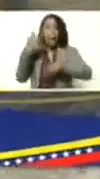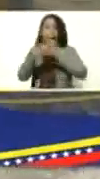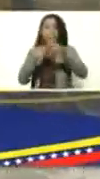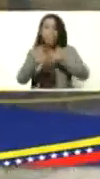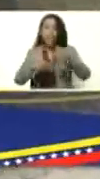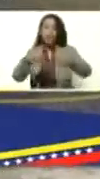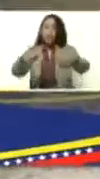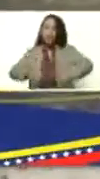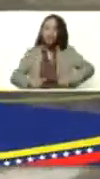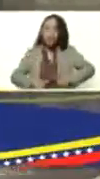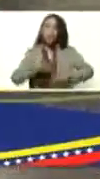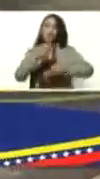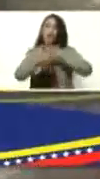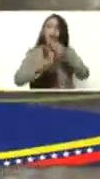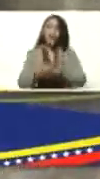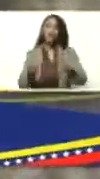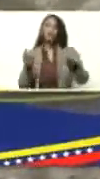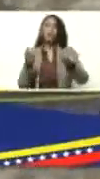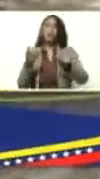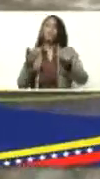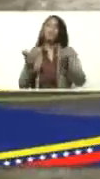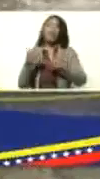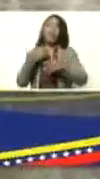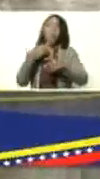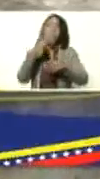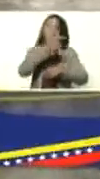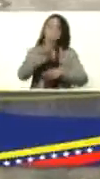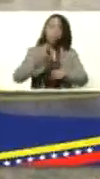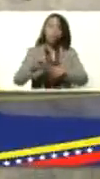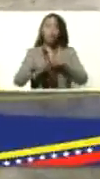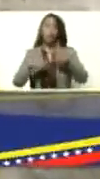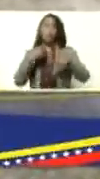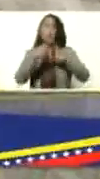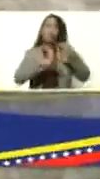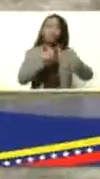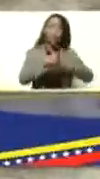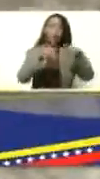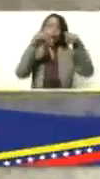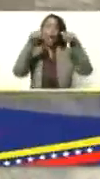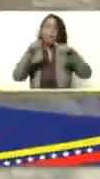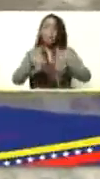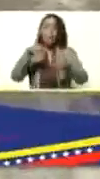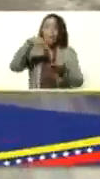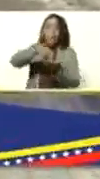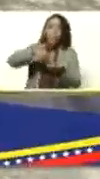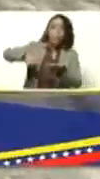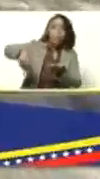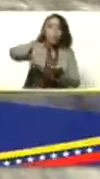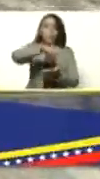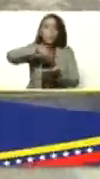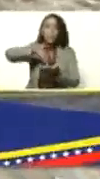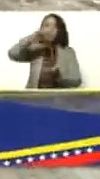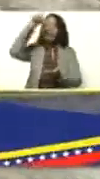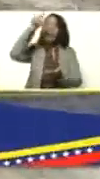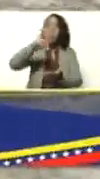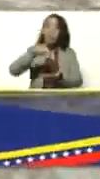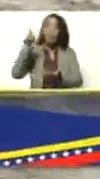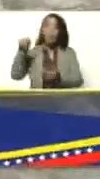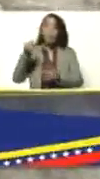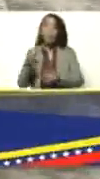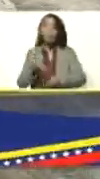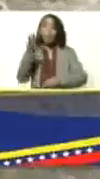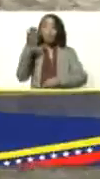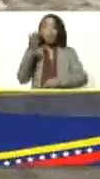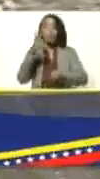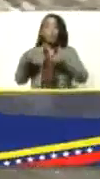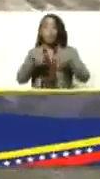esfuerzo mancomunado de los productores las productoras del el punticírculo también de este importante